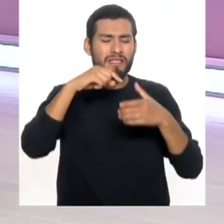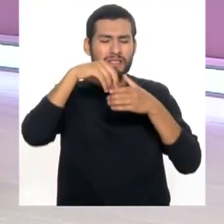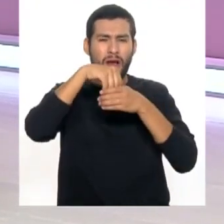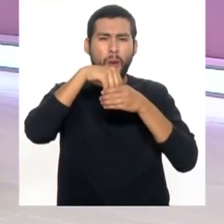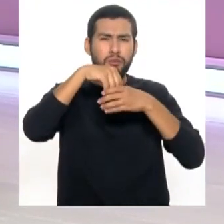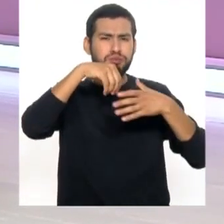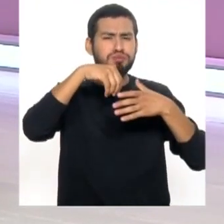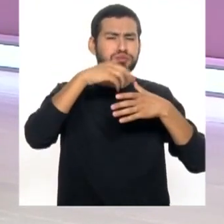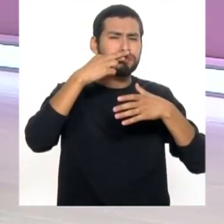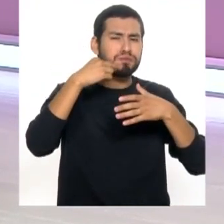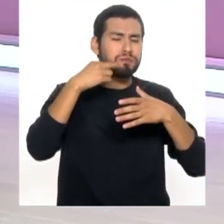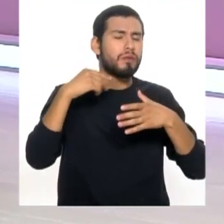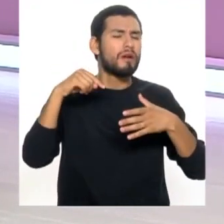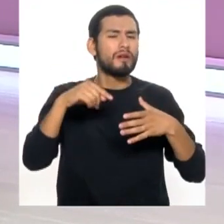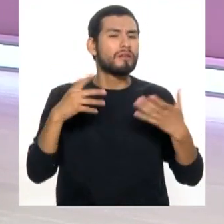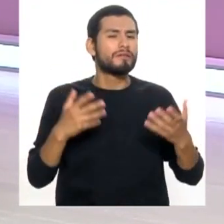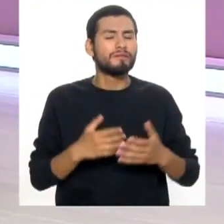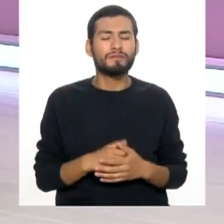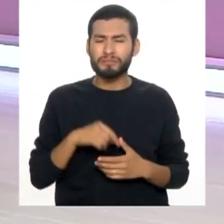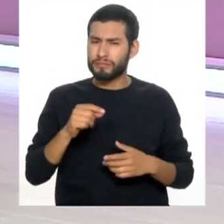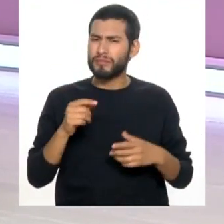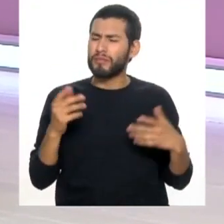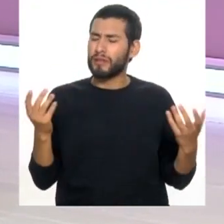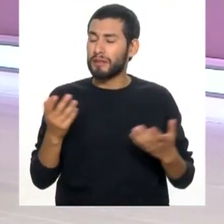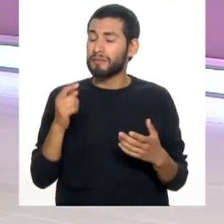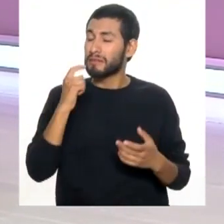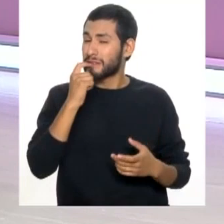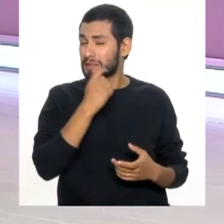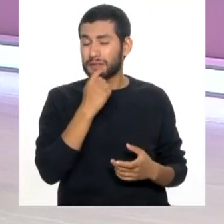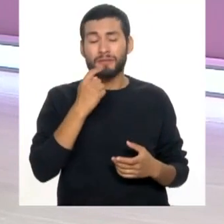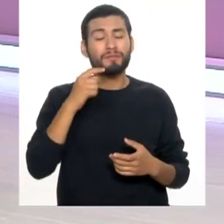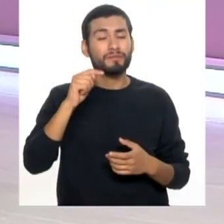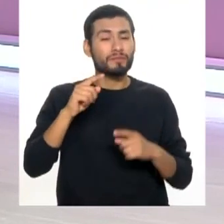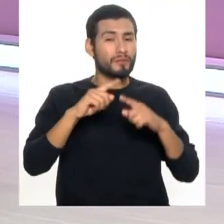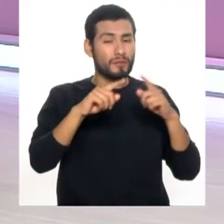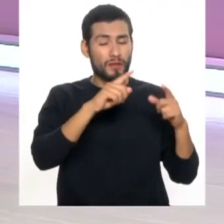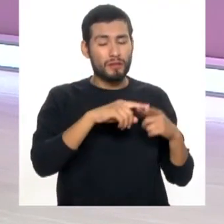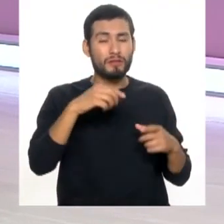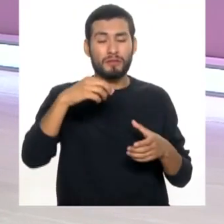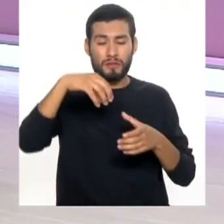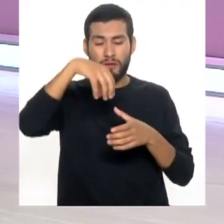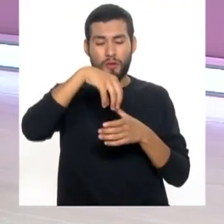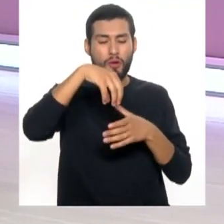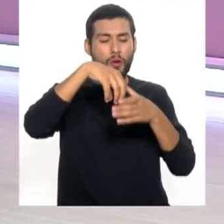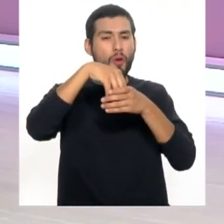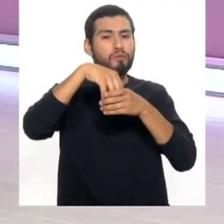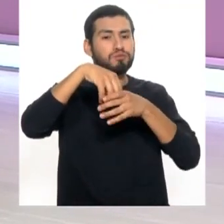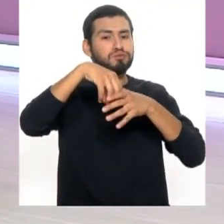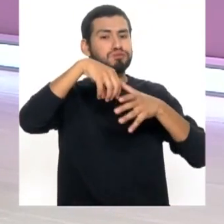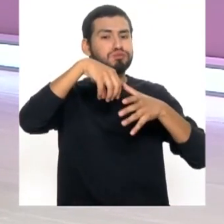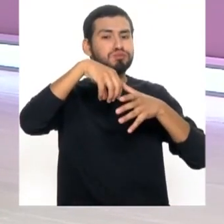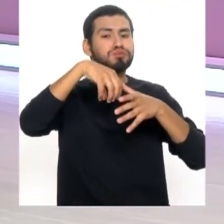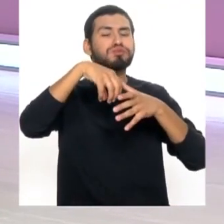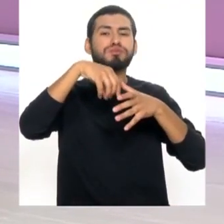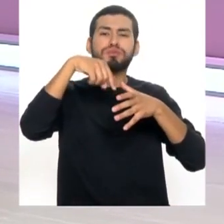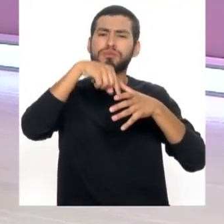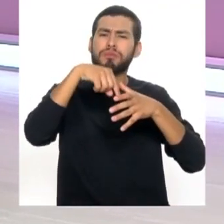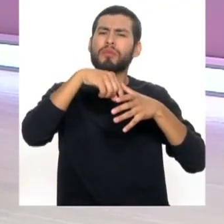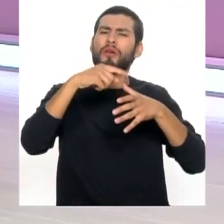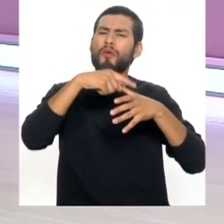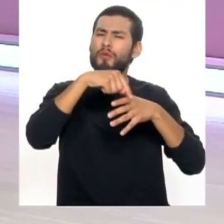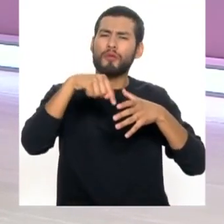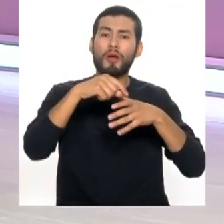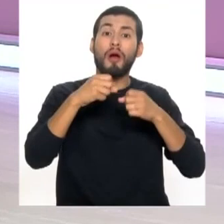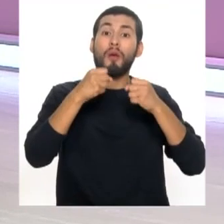Este tema que consiste en la inflamación de las encías en distinto grado llega en realidad a comprometer los huesos y todas las